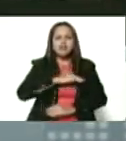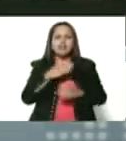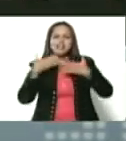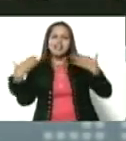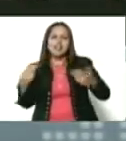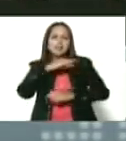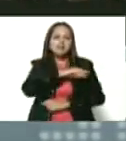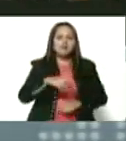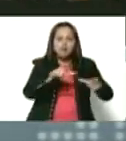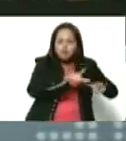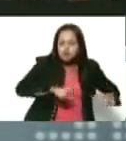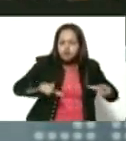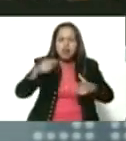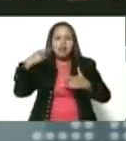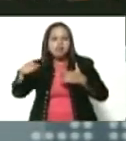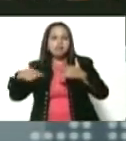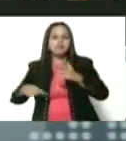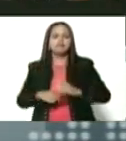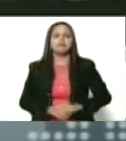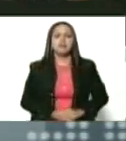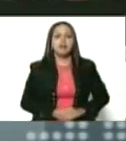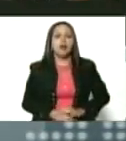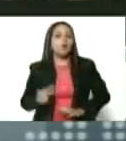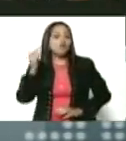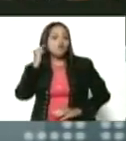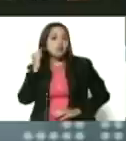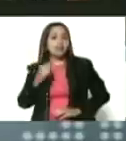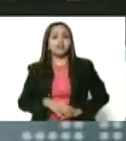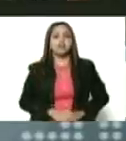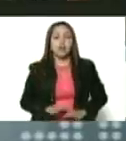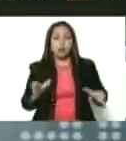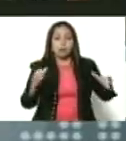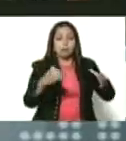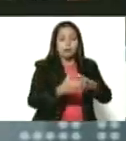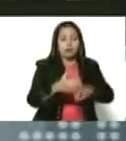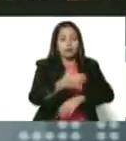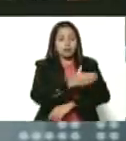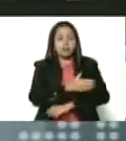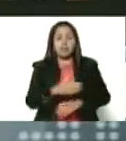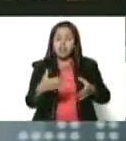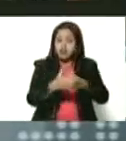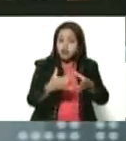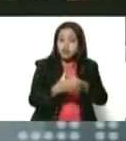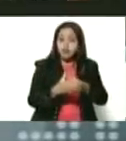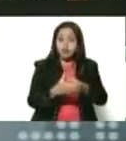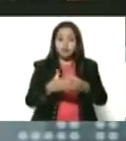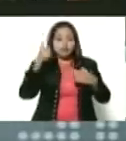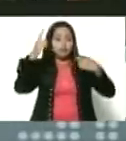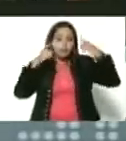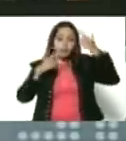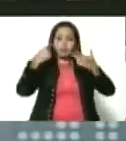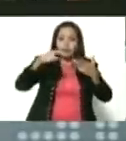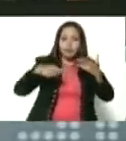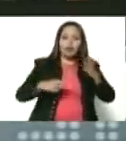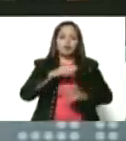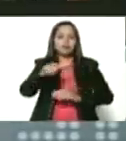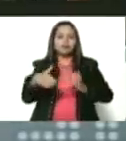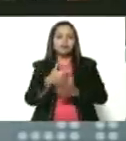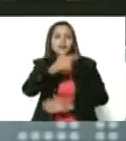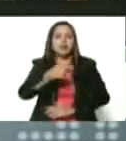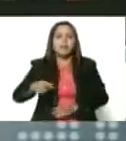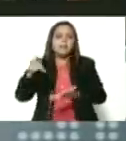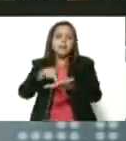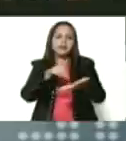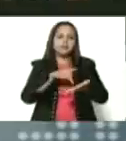todos los espacios. Las mujeres del gran polo patriótico. Mi saludo a mis compañeras y camaradas del gran polo